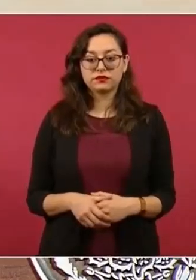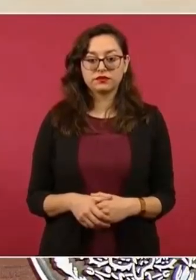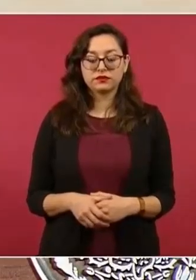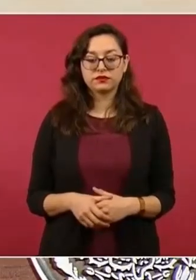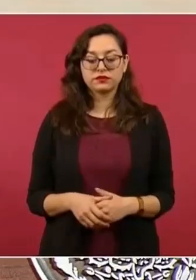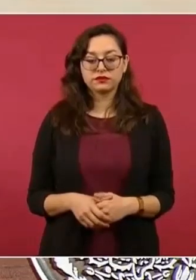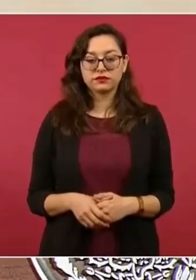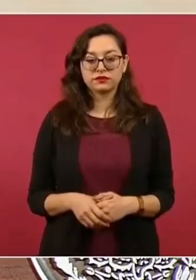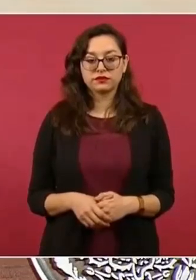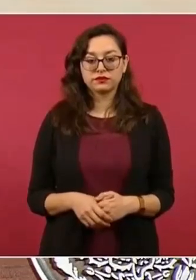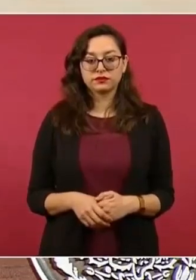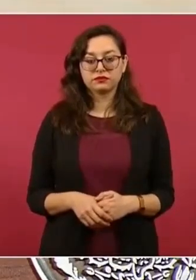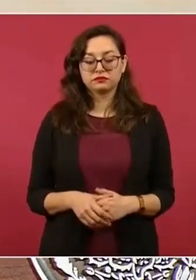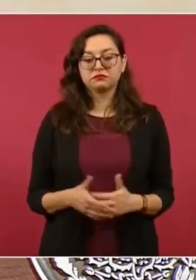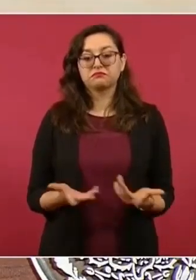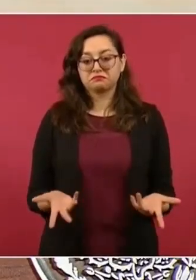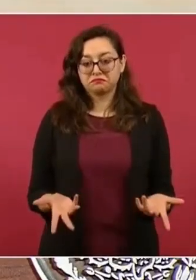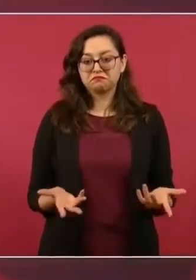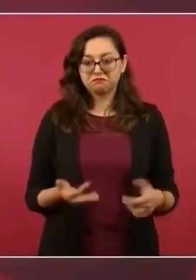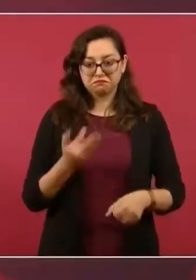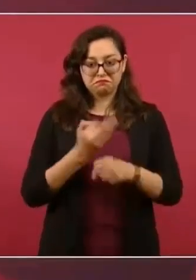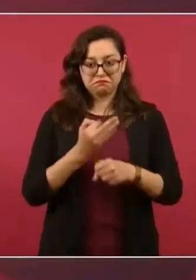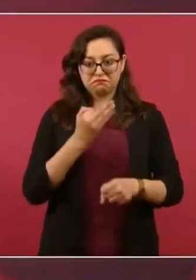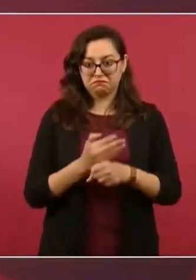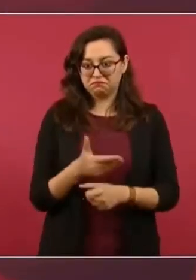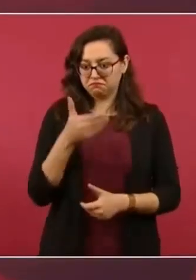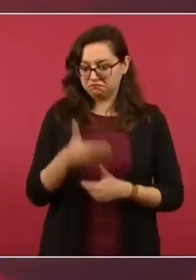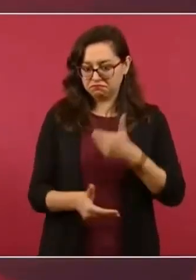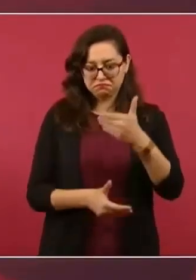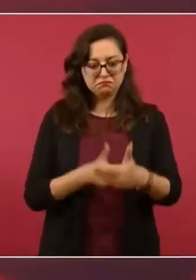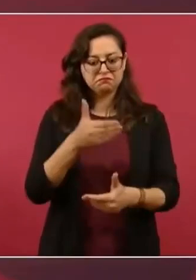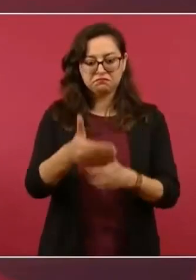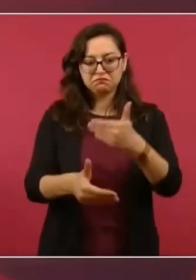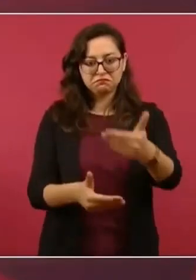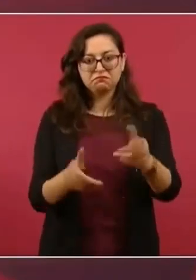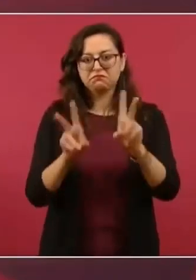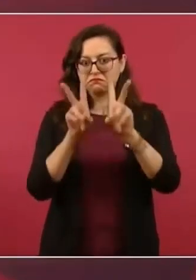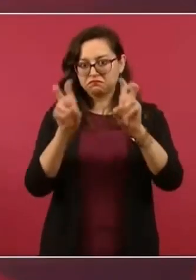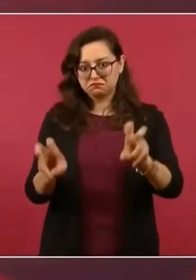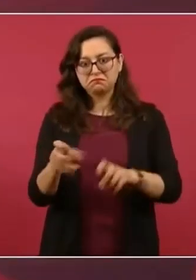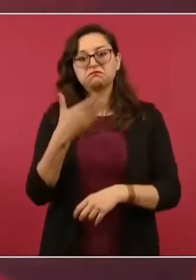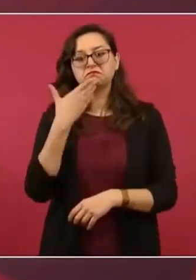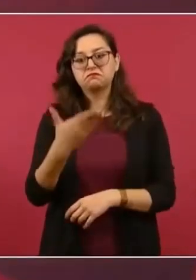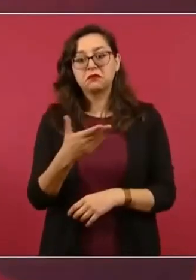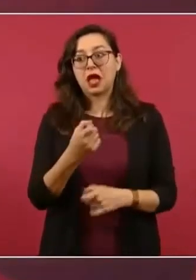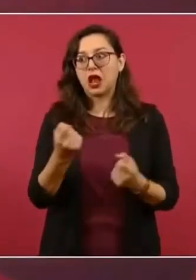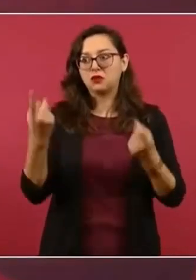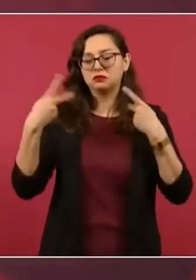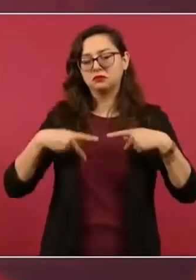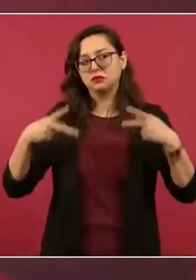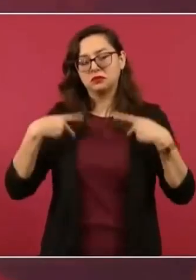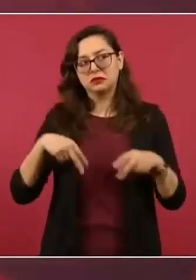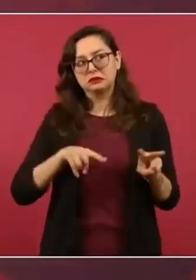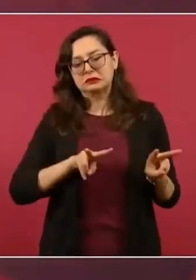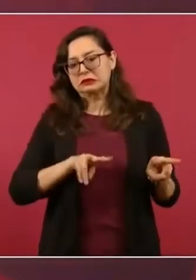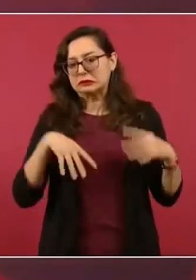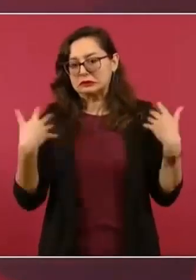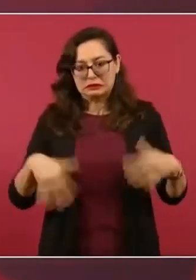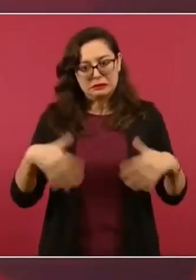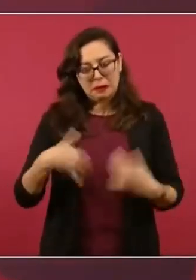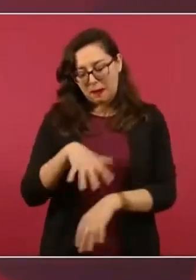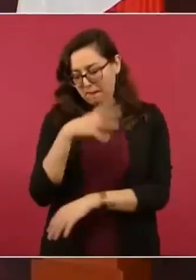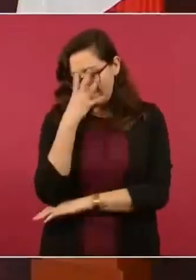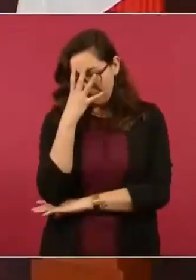bueno lo que está sucediendo porque algunos pueden decir, ay que vergüenza o lo que